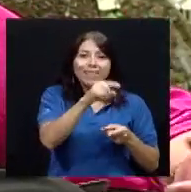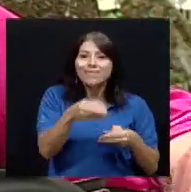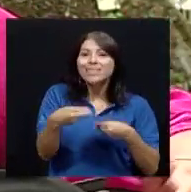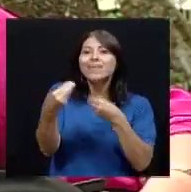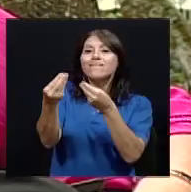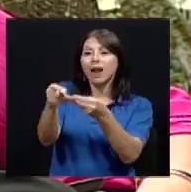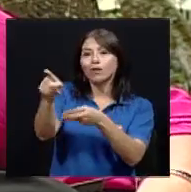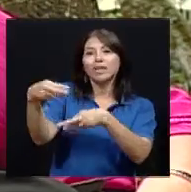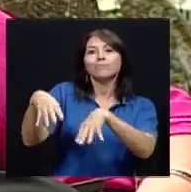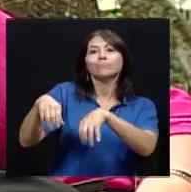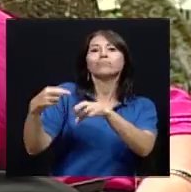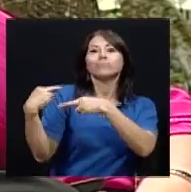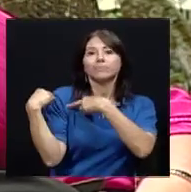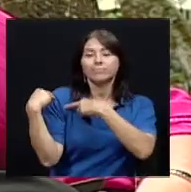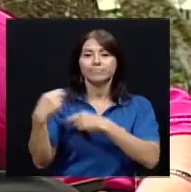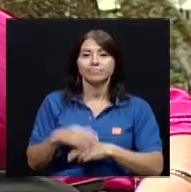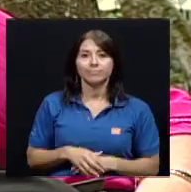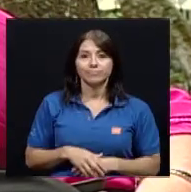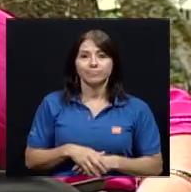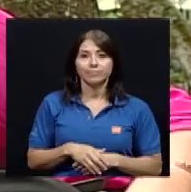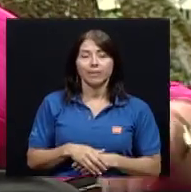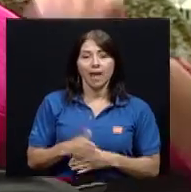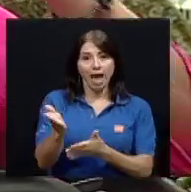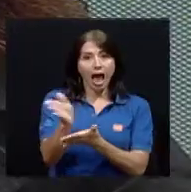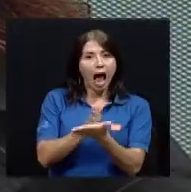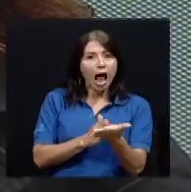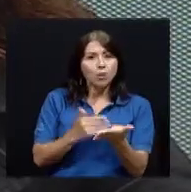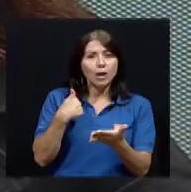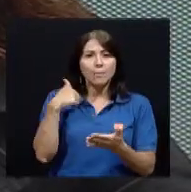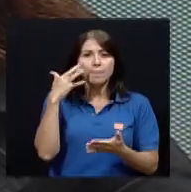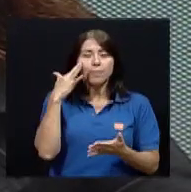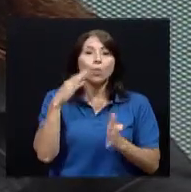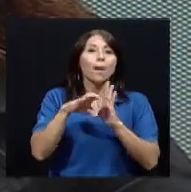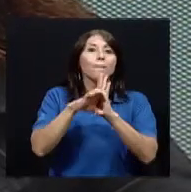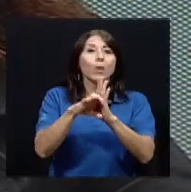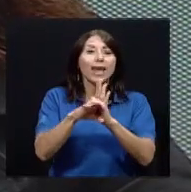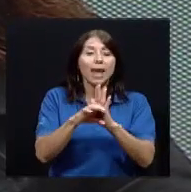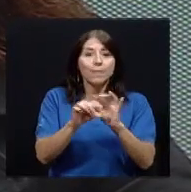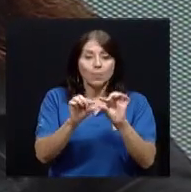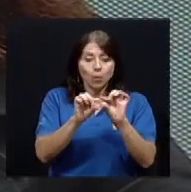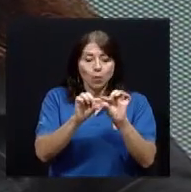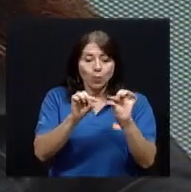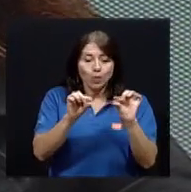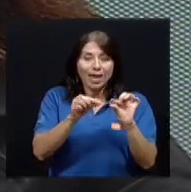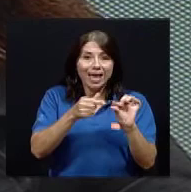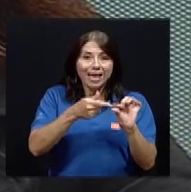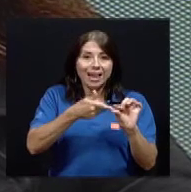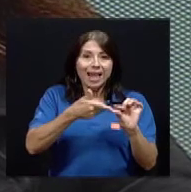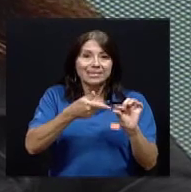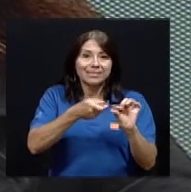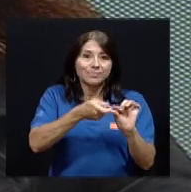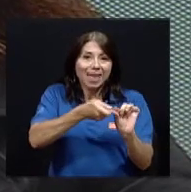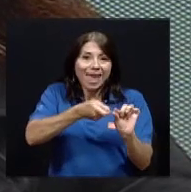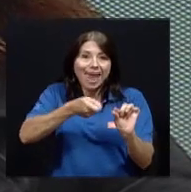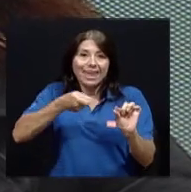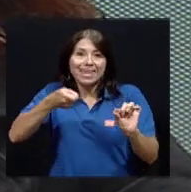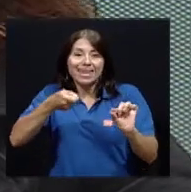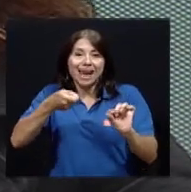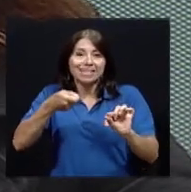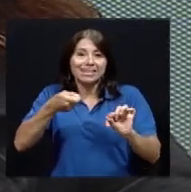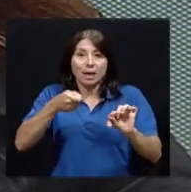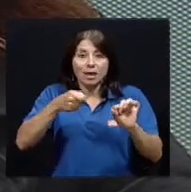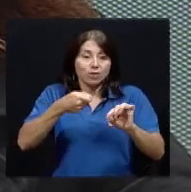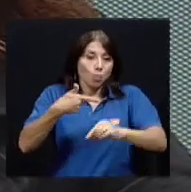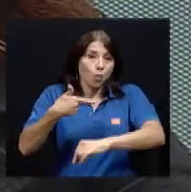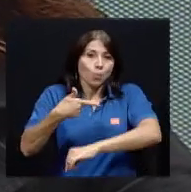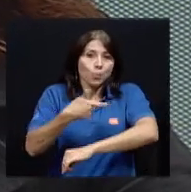la farmacia se haga cargo del asunto hay algo que me preocupa con descartar por ejemplo las jeringas de las personas que usan la insulina o